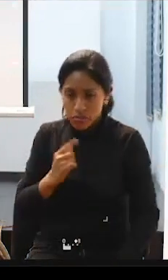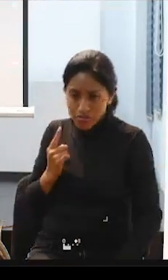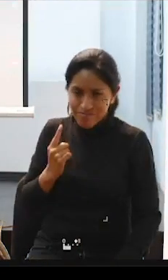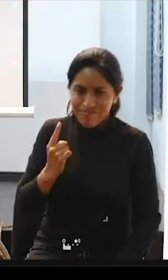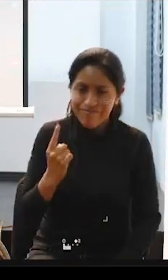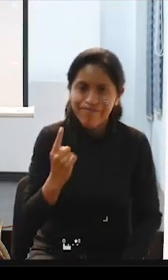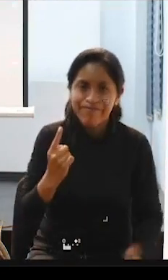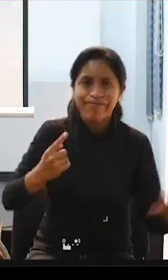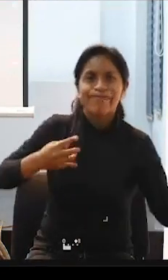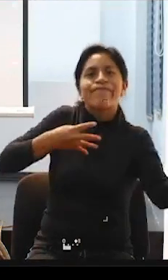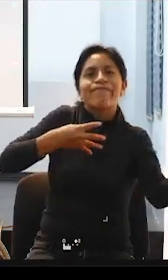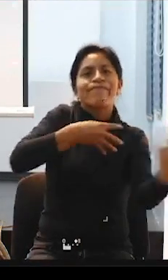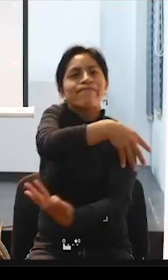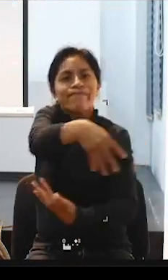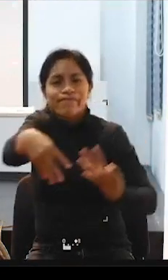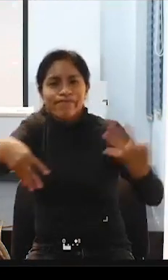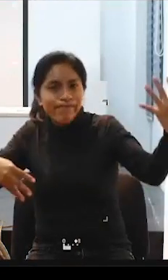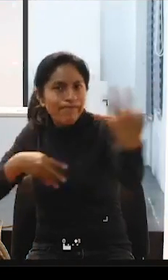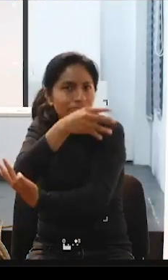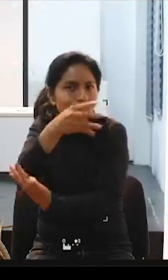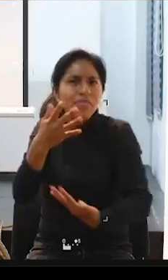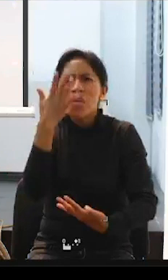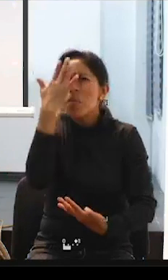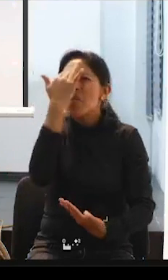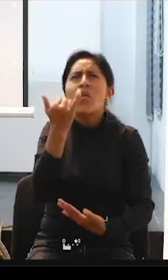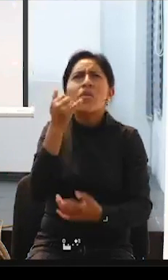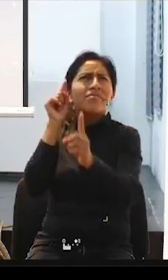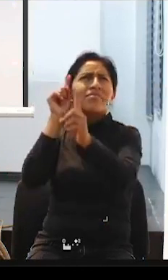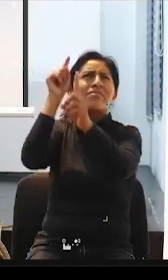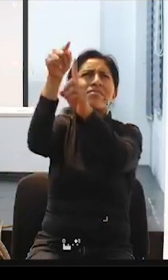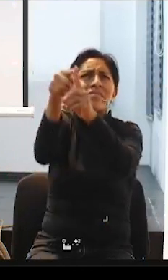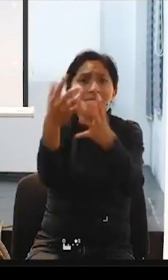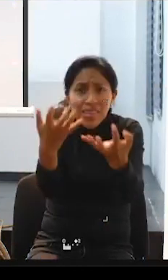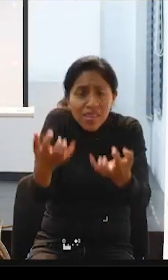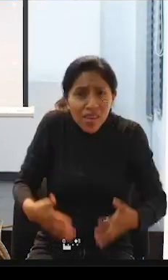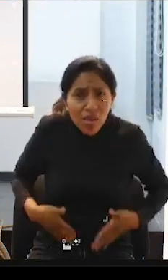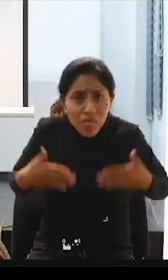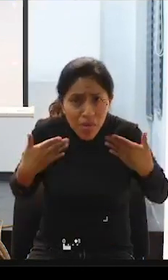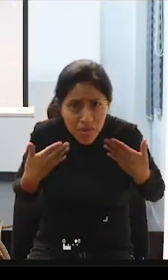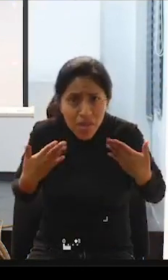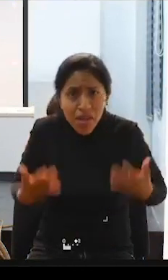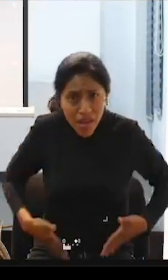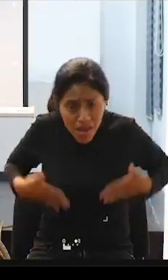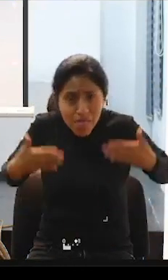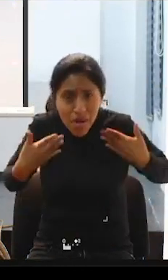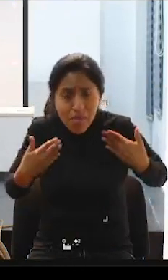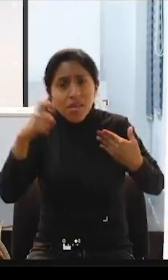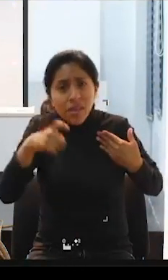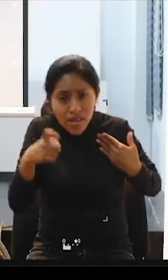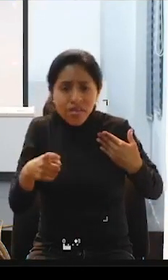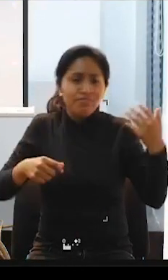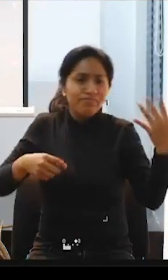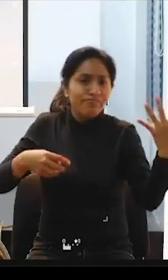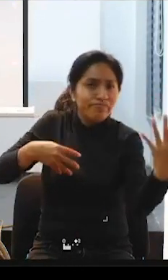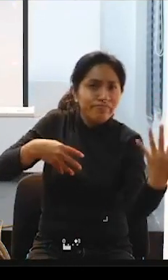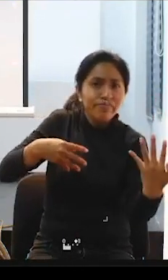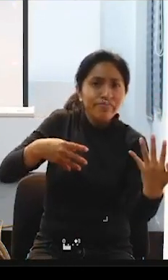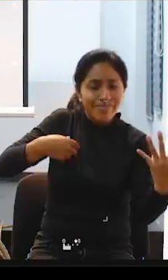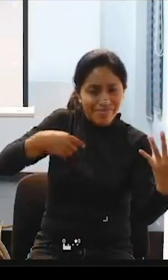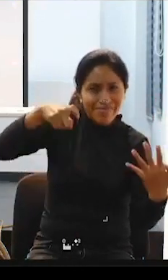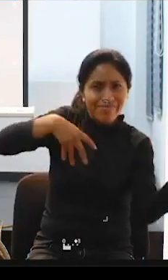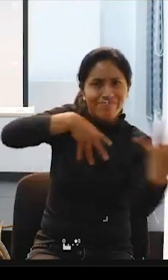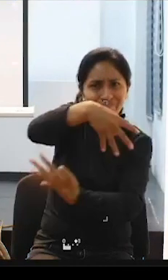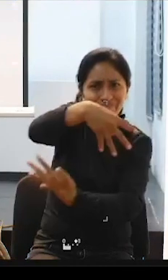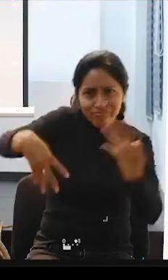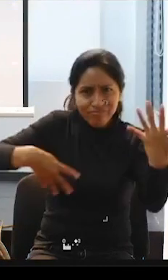personas, todas las personas, porque lo que queremos es vivir, y para vivir necesitamos convivir, necesitamos convivir, y yo